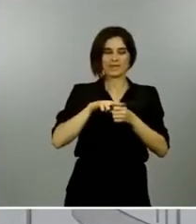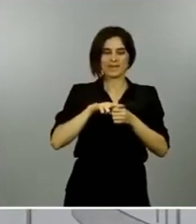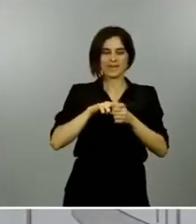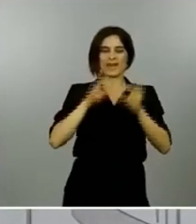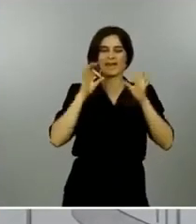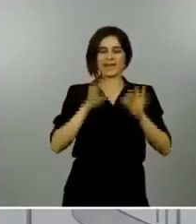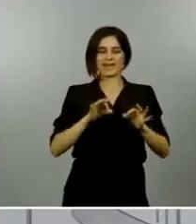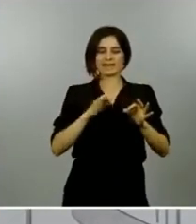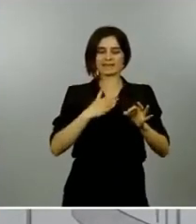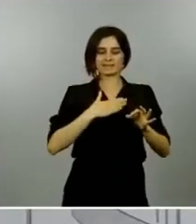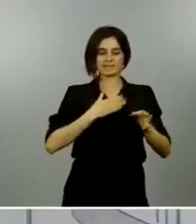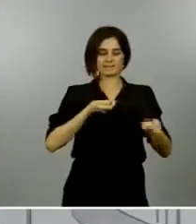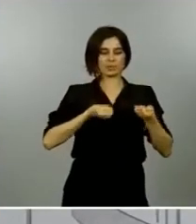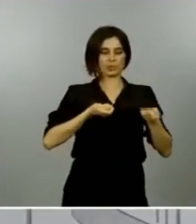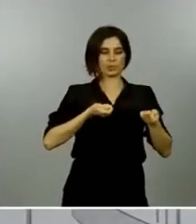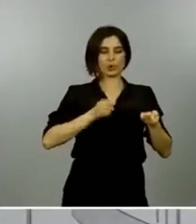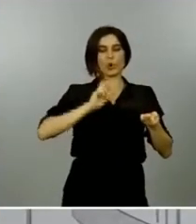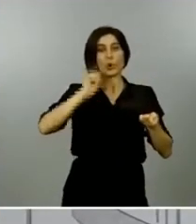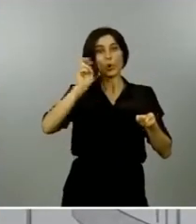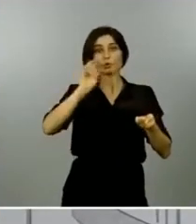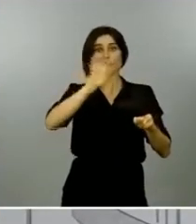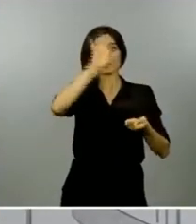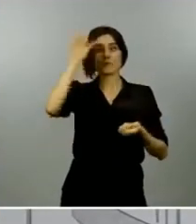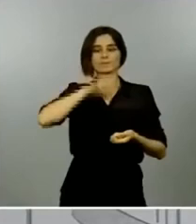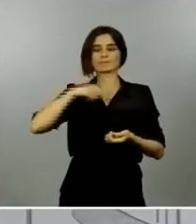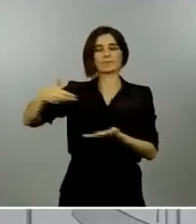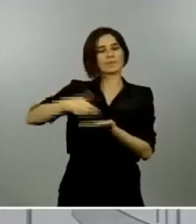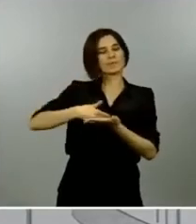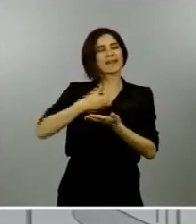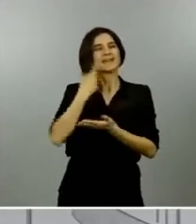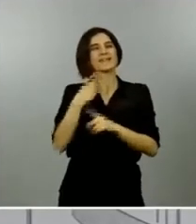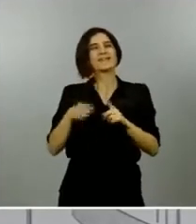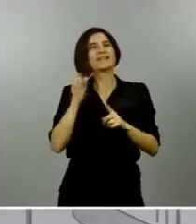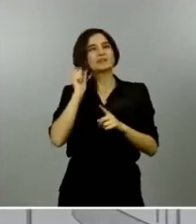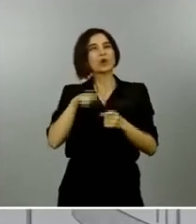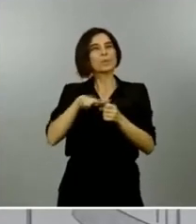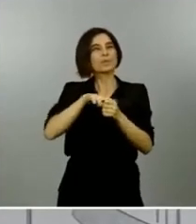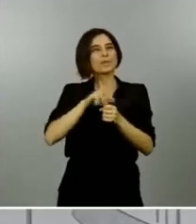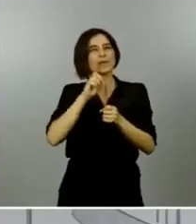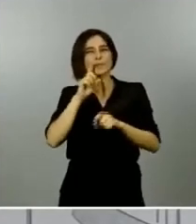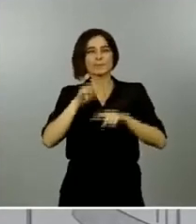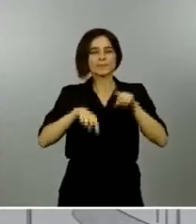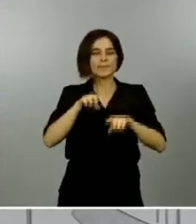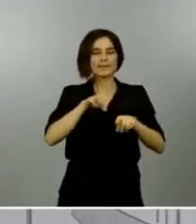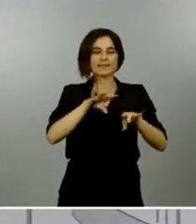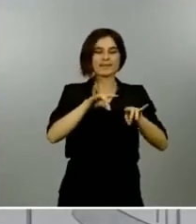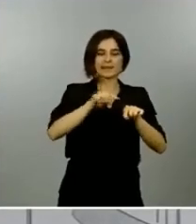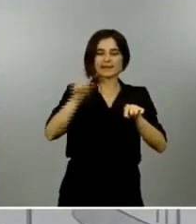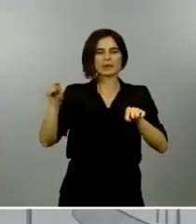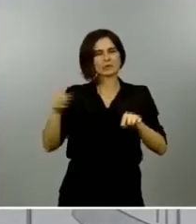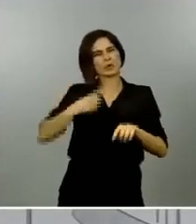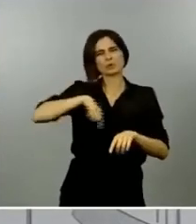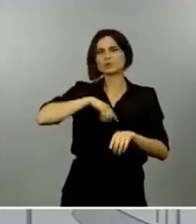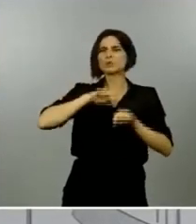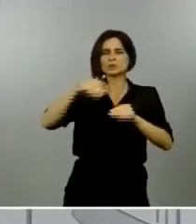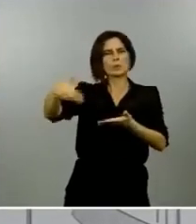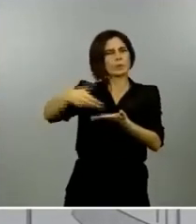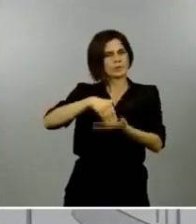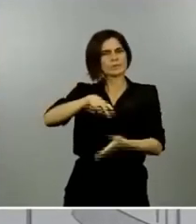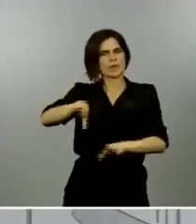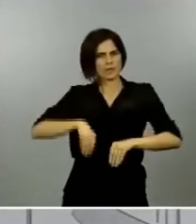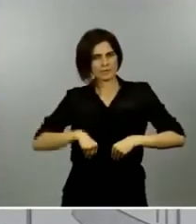tipo de propuestas que nosotros hemos aceptado pero insisto creemos que ahora mismo limitar la movilidad es fundamental está